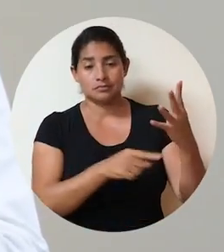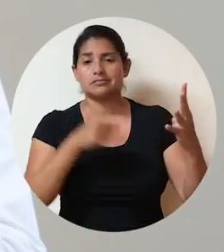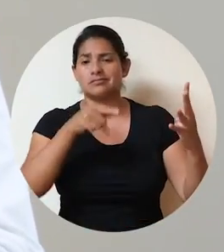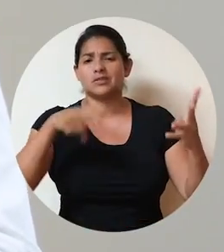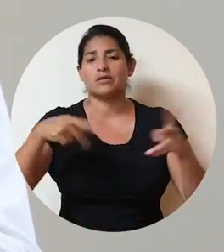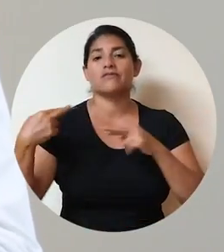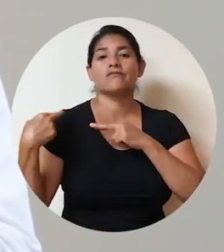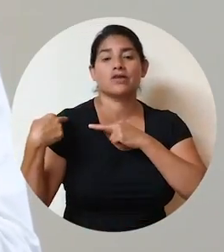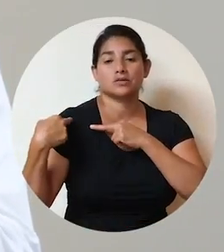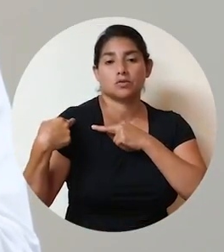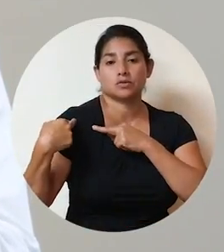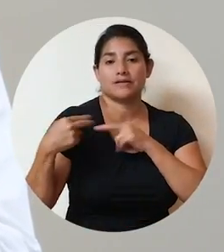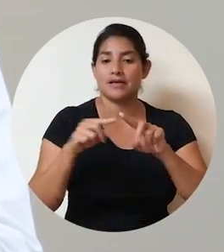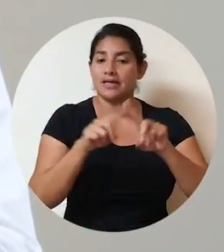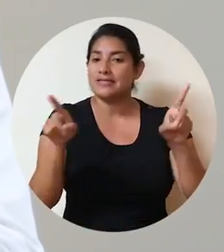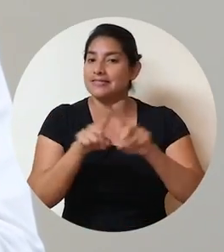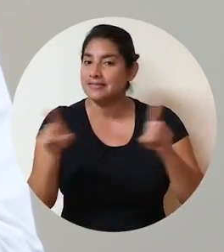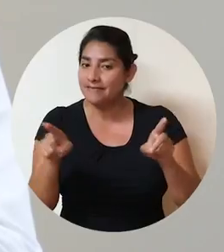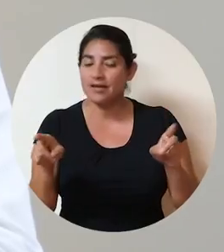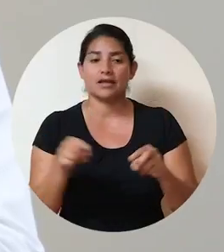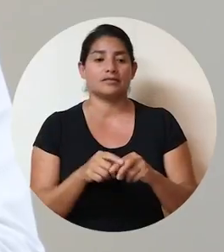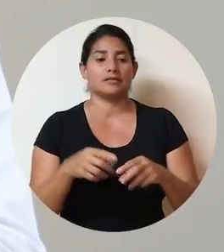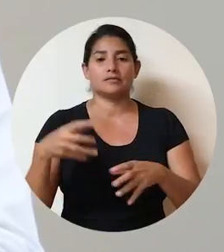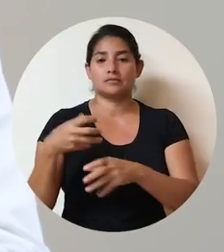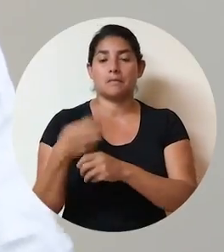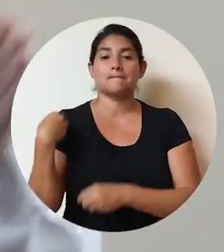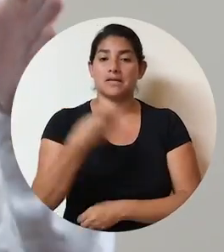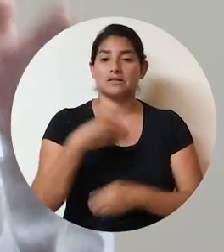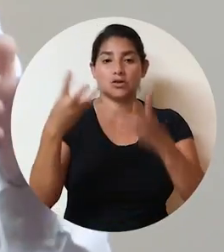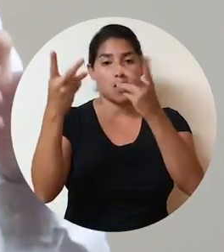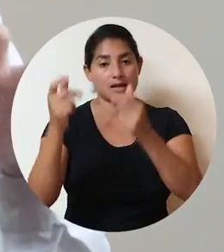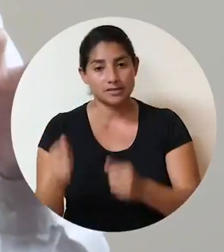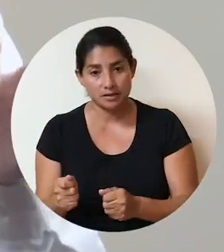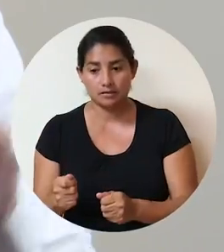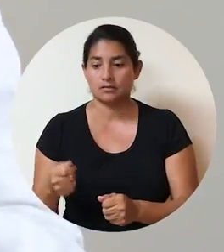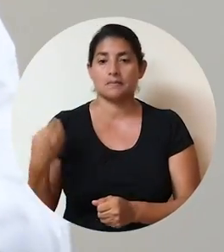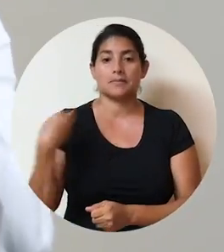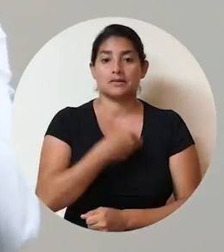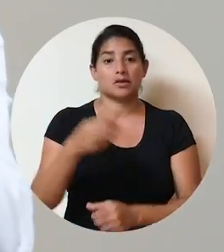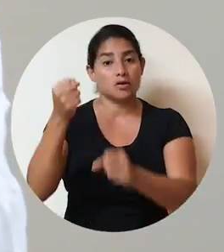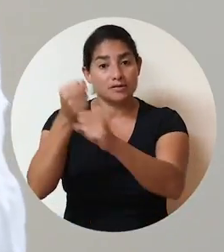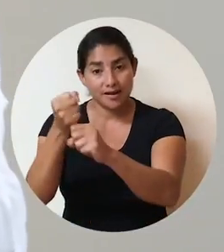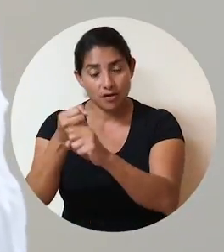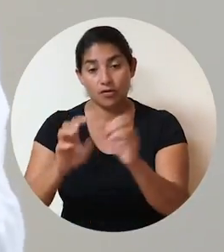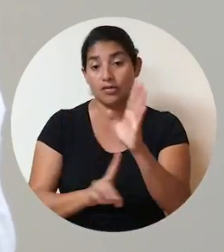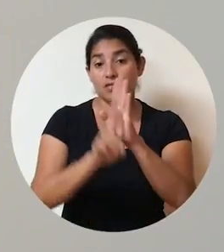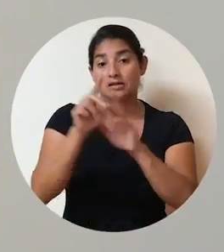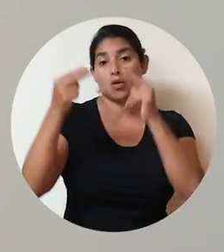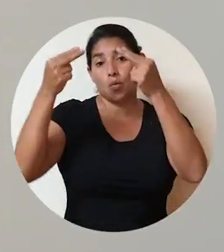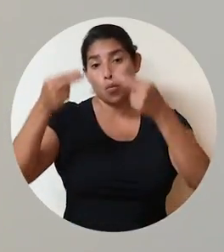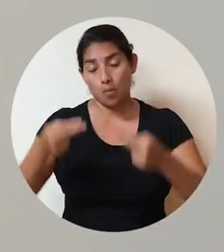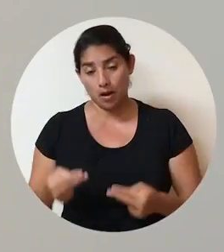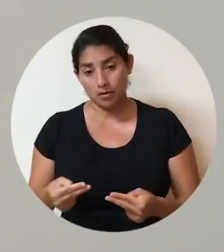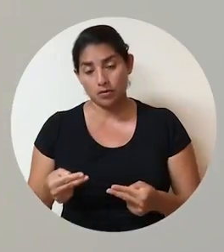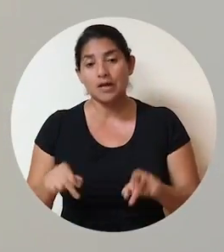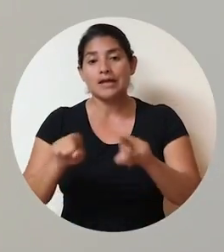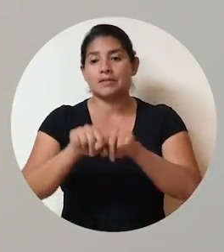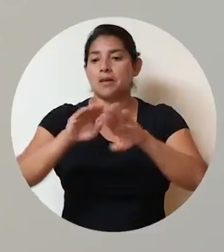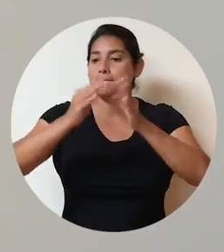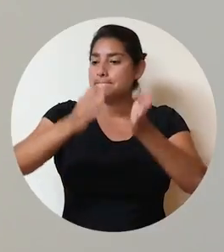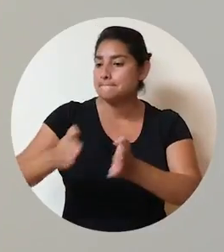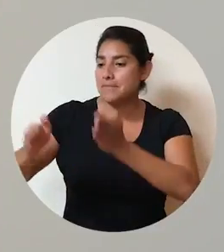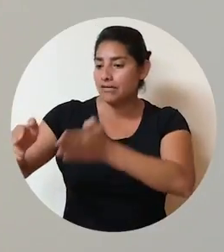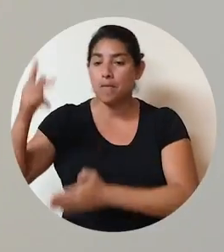Esos jerarcas son las personas responsables de las carteras ministeriales de Hacienda, Trabajo, Desarrollo Humano